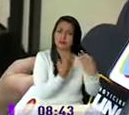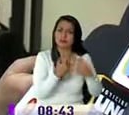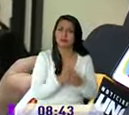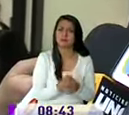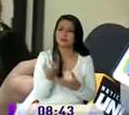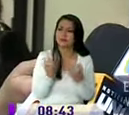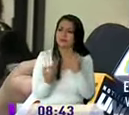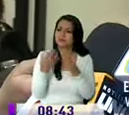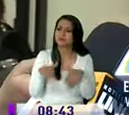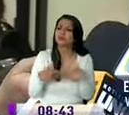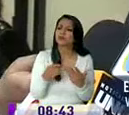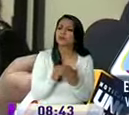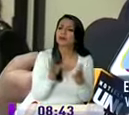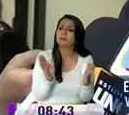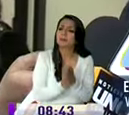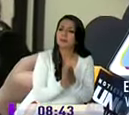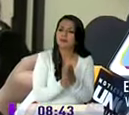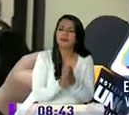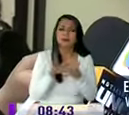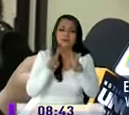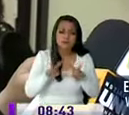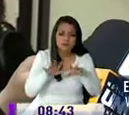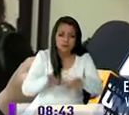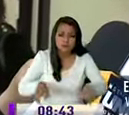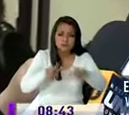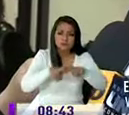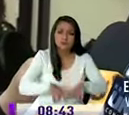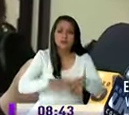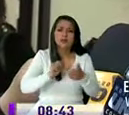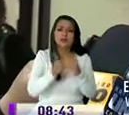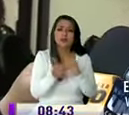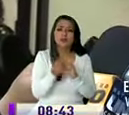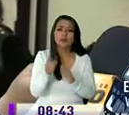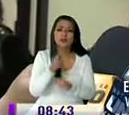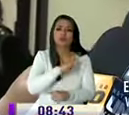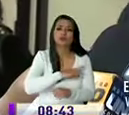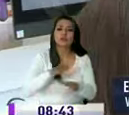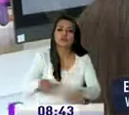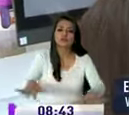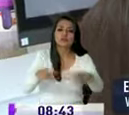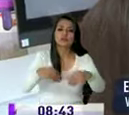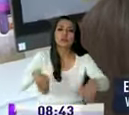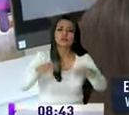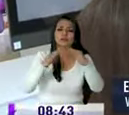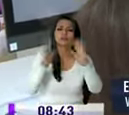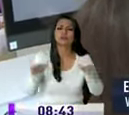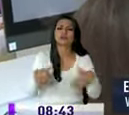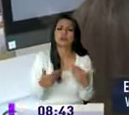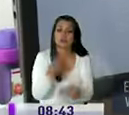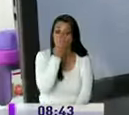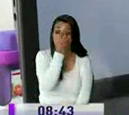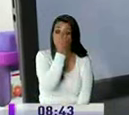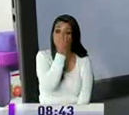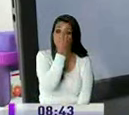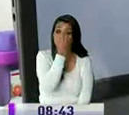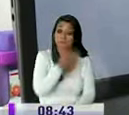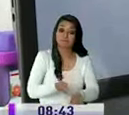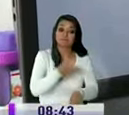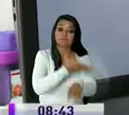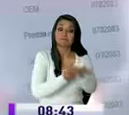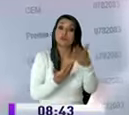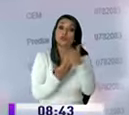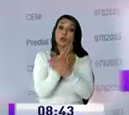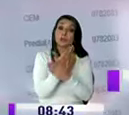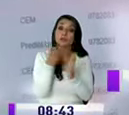está aplicando y definiendo los avalúos y el precio de cada uno de los bienes en el distrito metropolitano de aquí esto en razón de que el nuevo avalúo no se